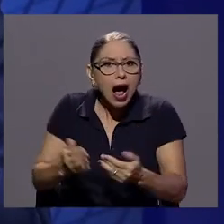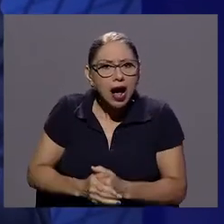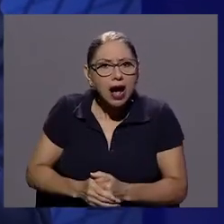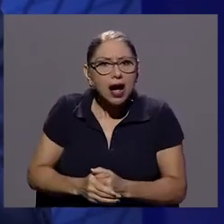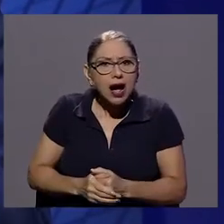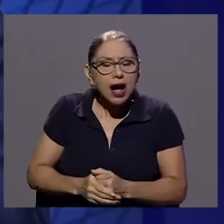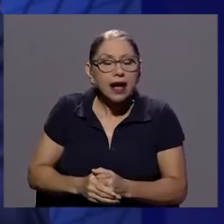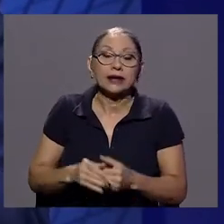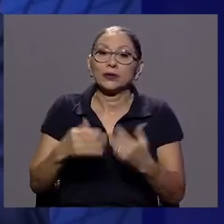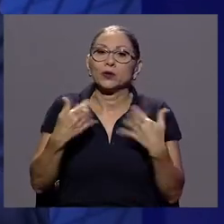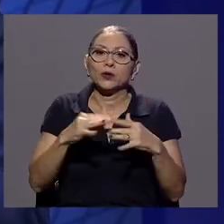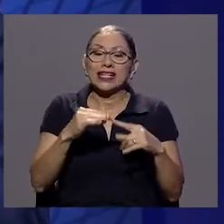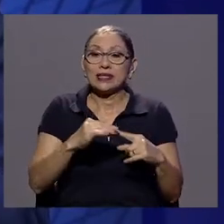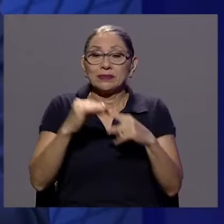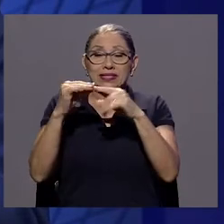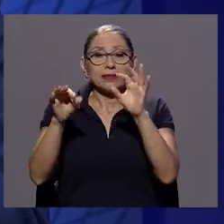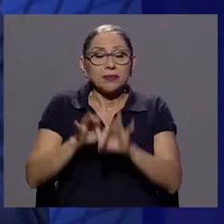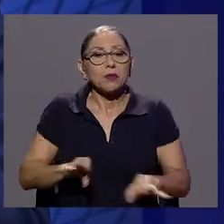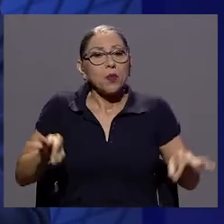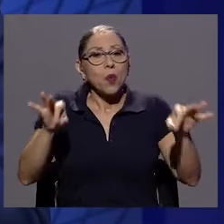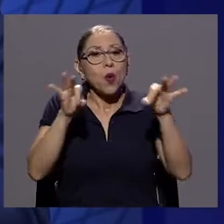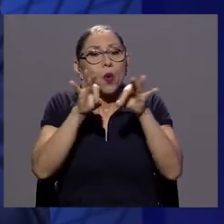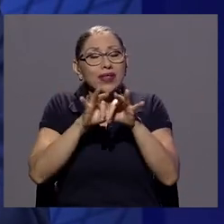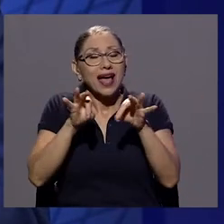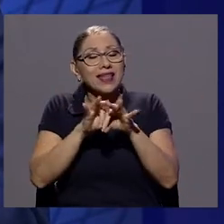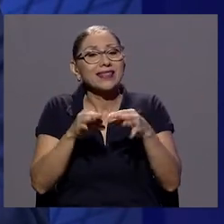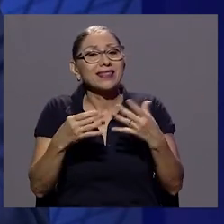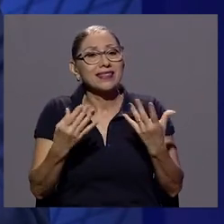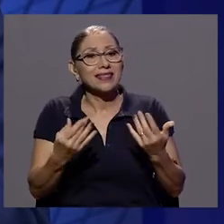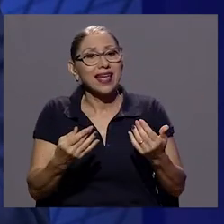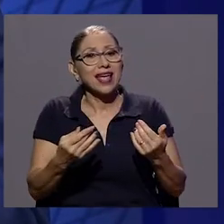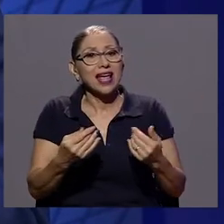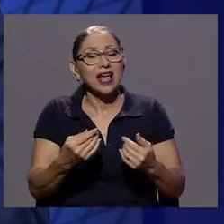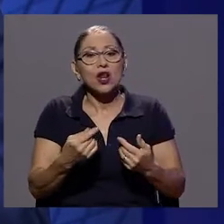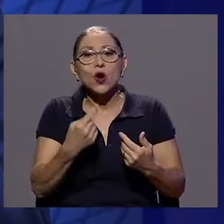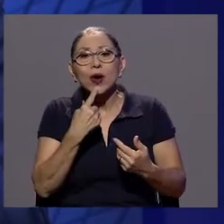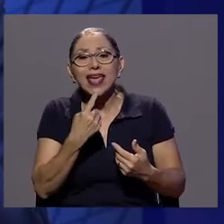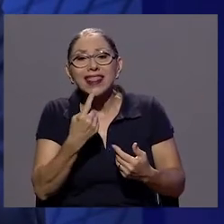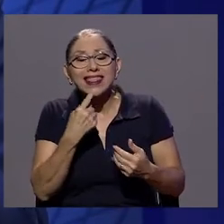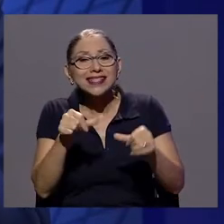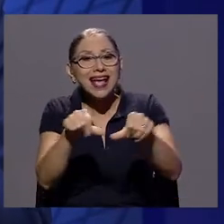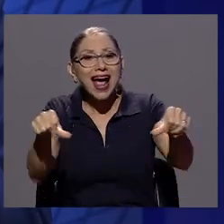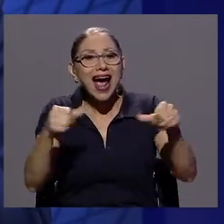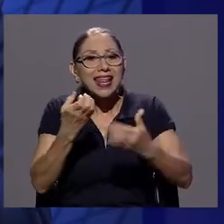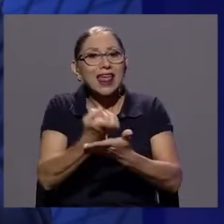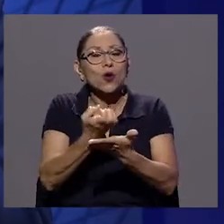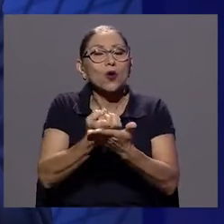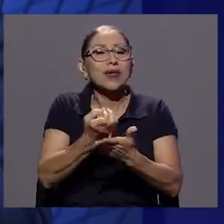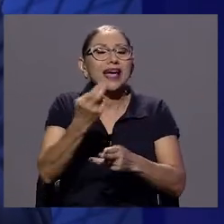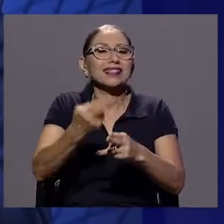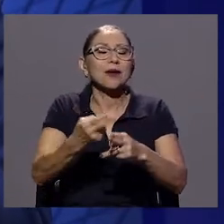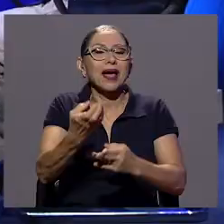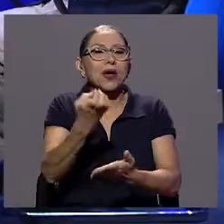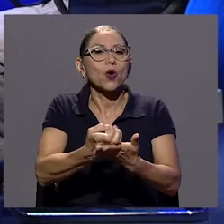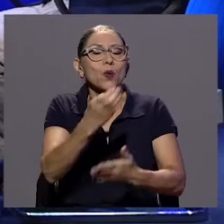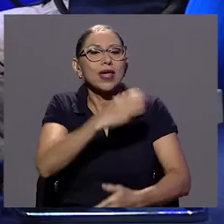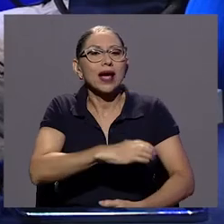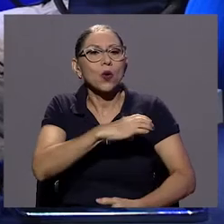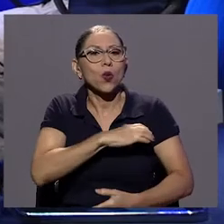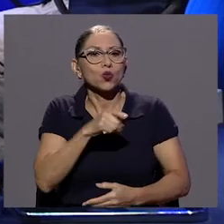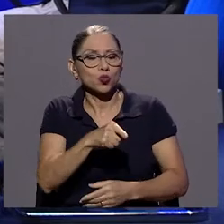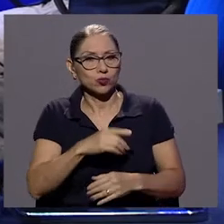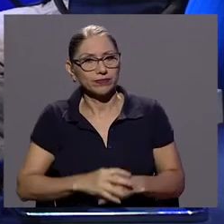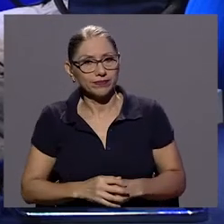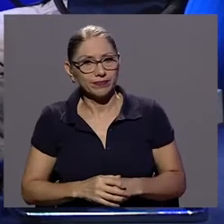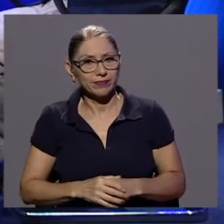nos ha resultado particularmente relevante lo que nos dice hoy en día toda esta rama de la economía que es la economía conductual, la economía del